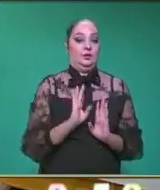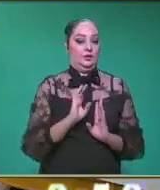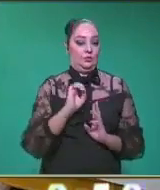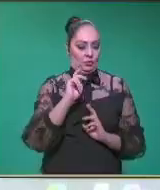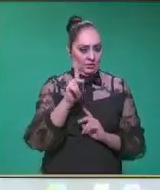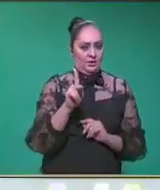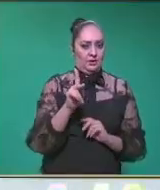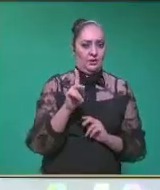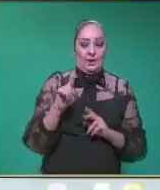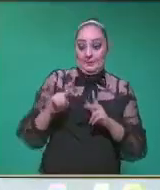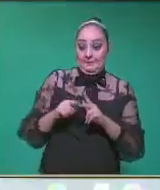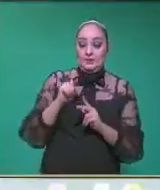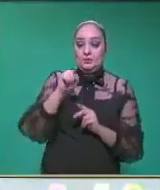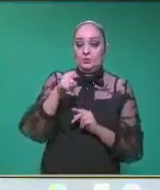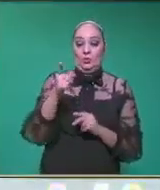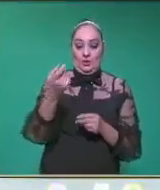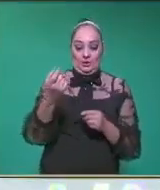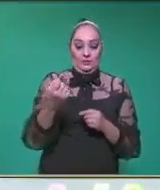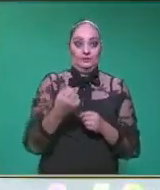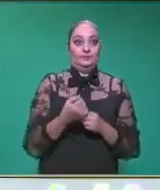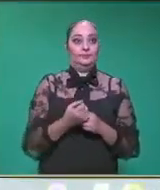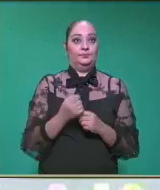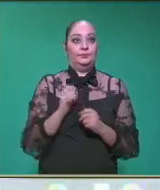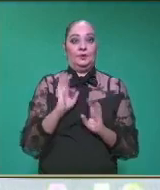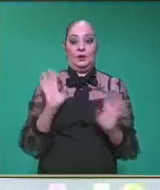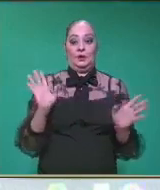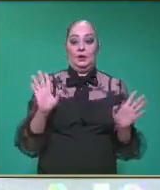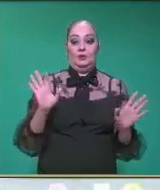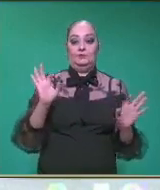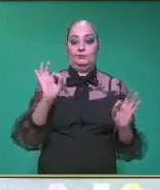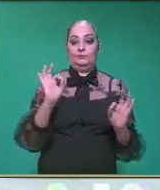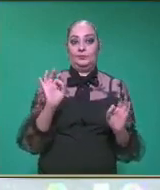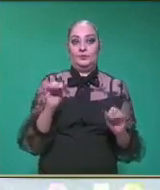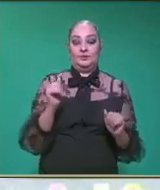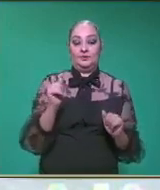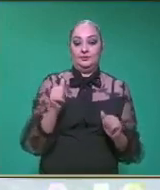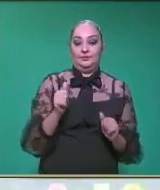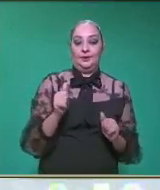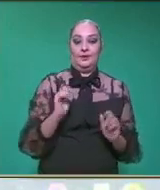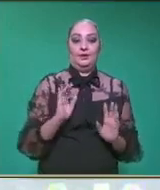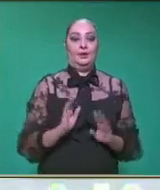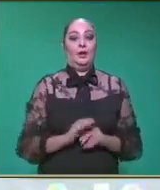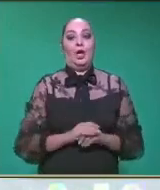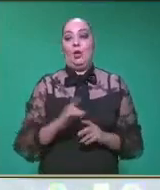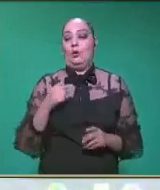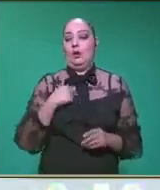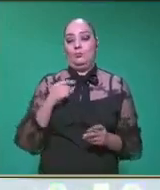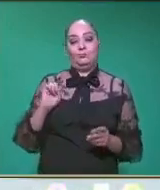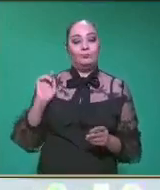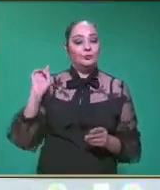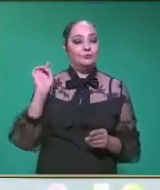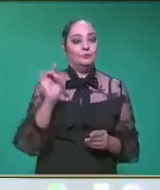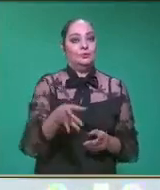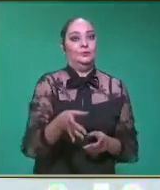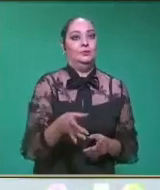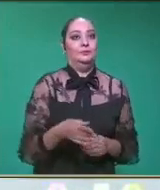si inicia usted, profe? Sí, está bien. Va. Ah, muy bien, excelente, profe. Ahora sigo yo. Ajá.